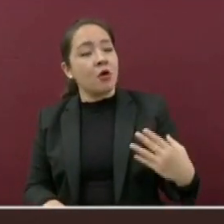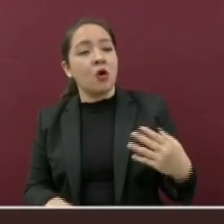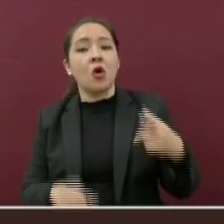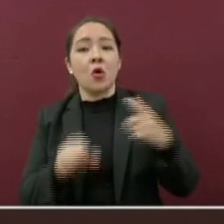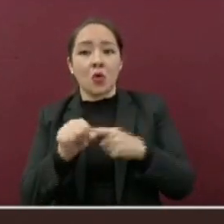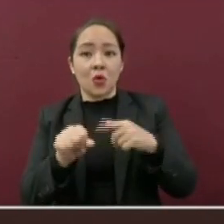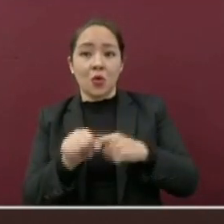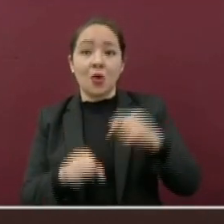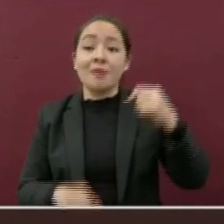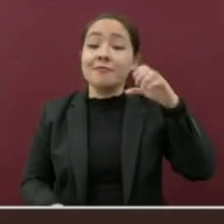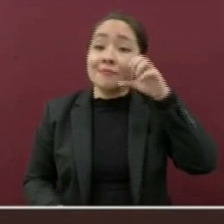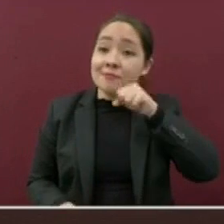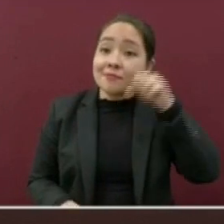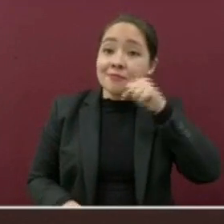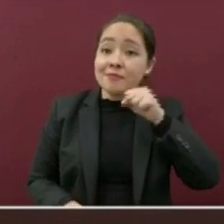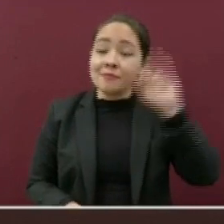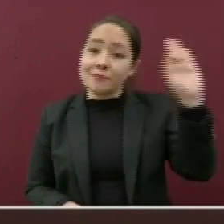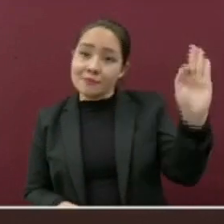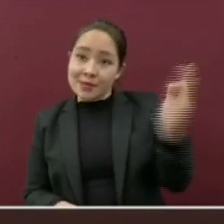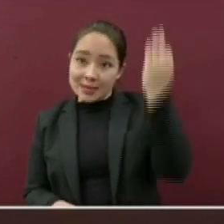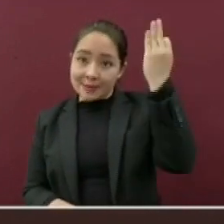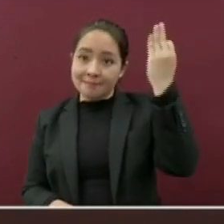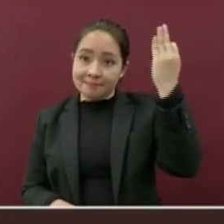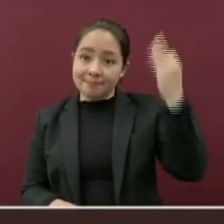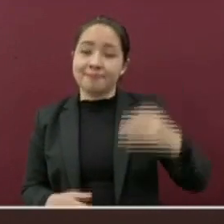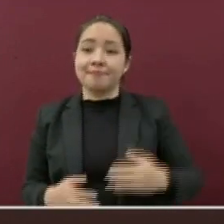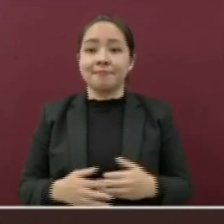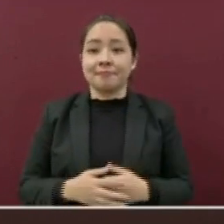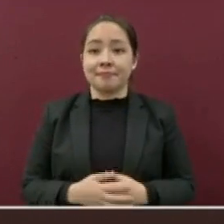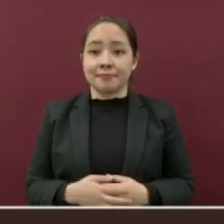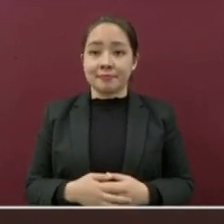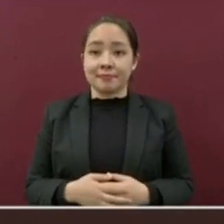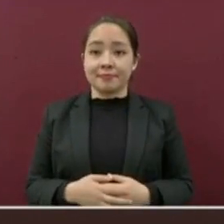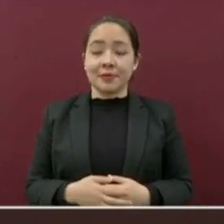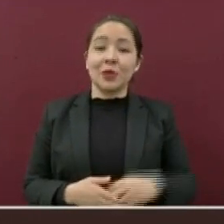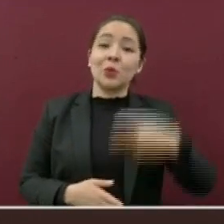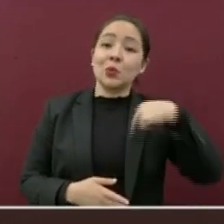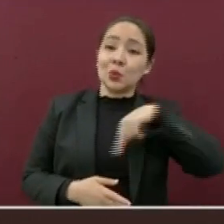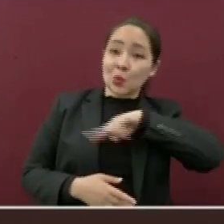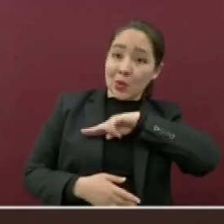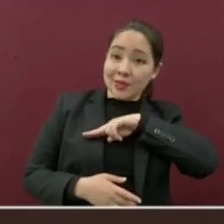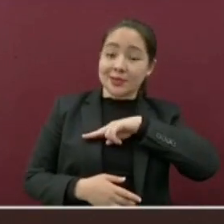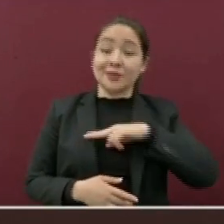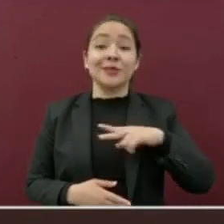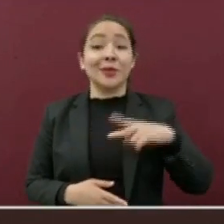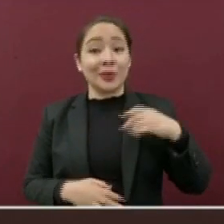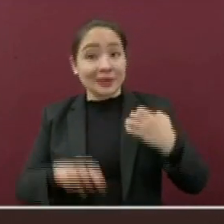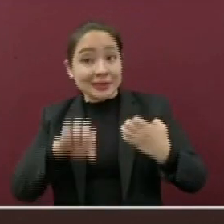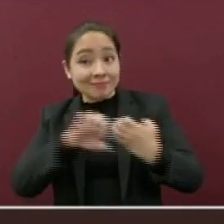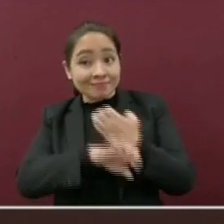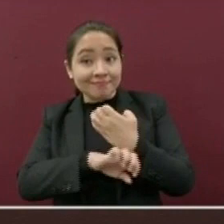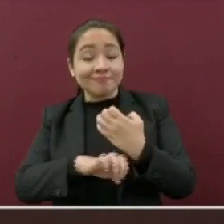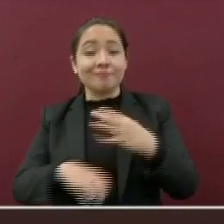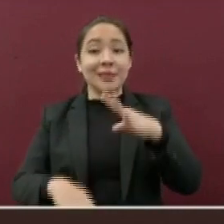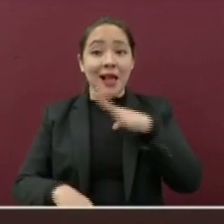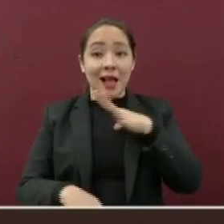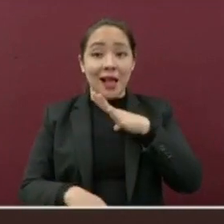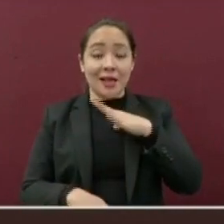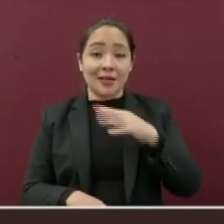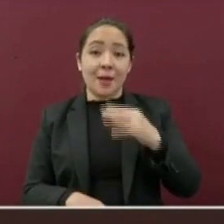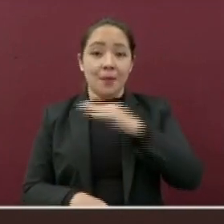epidemiológico nacional. Nuestra entidad tiene 12